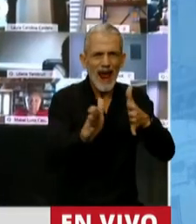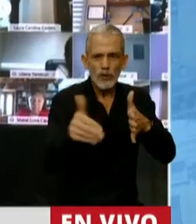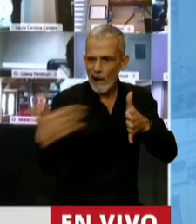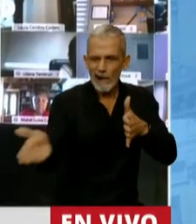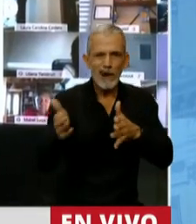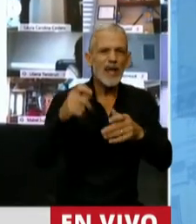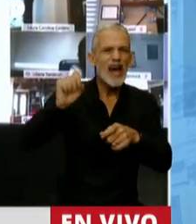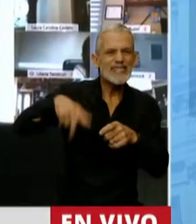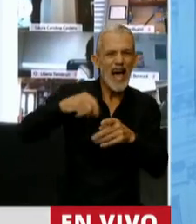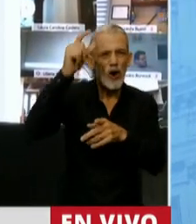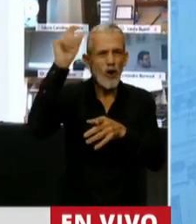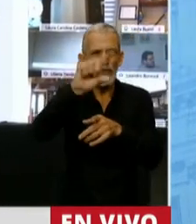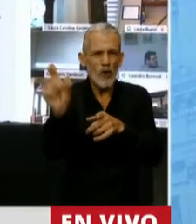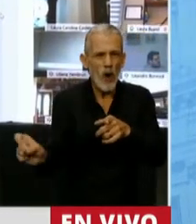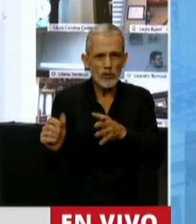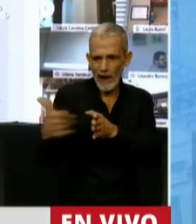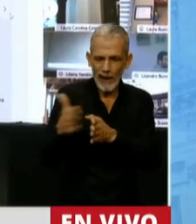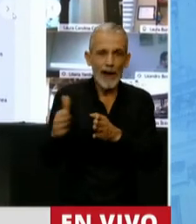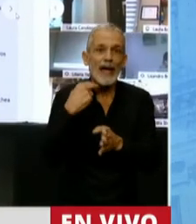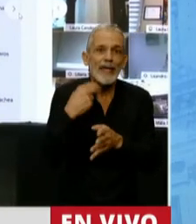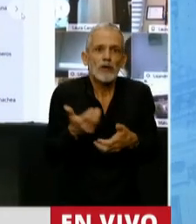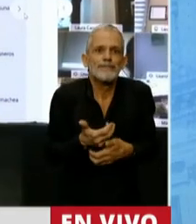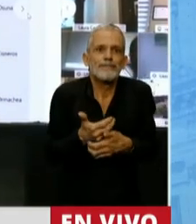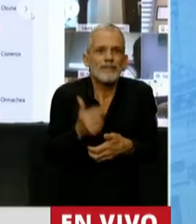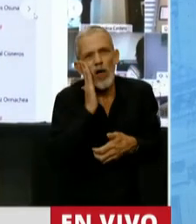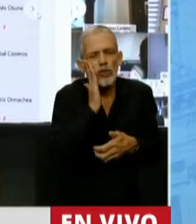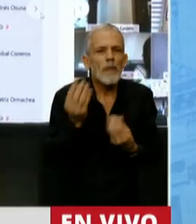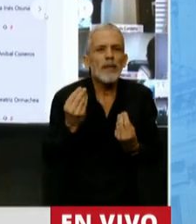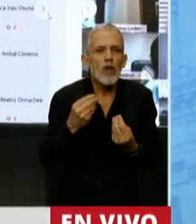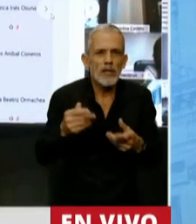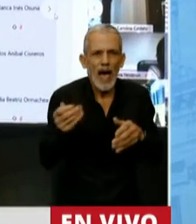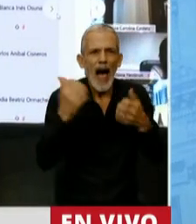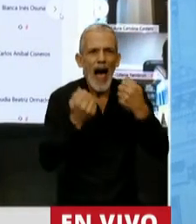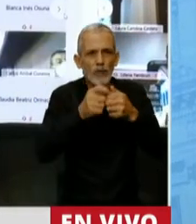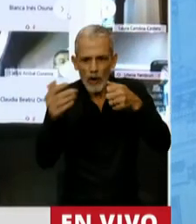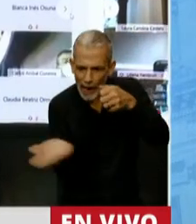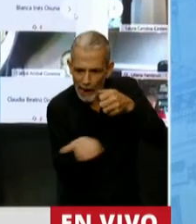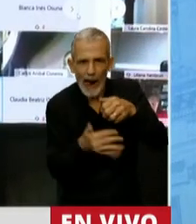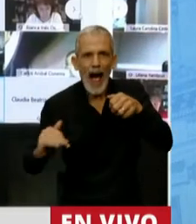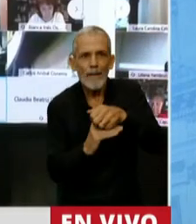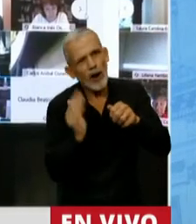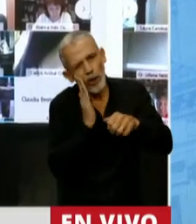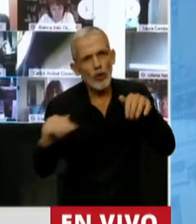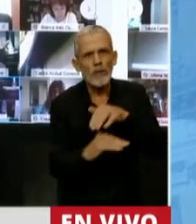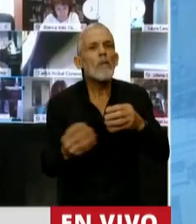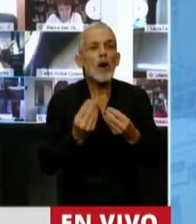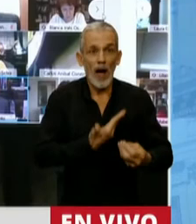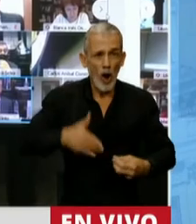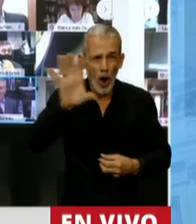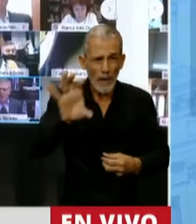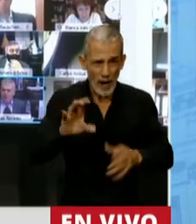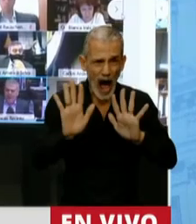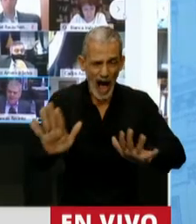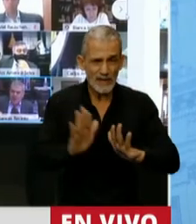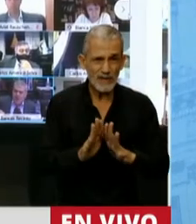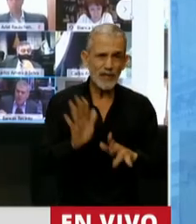límite entre Chaco y Formosa, que con sus hijos tengan que dormir debajo del auto, porque un gobernador casi con algunos